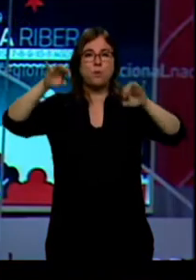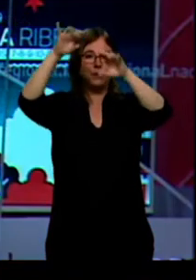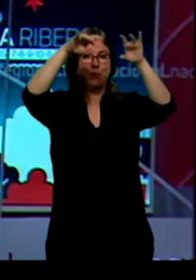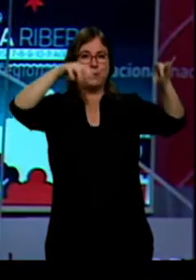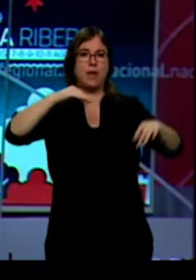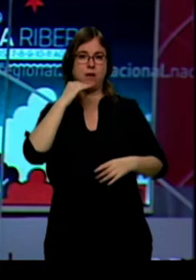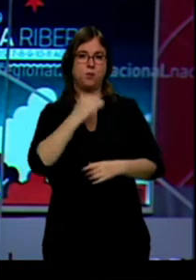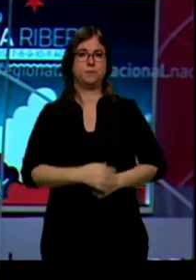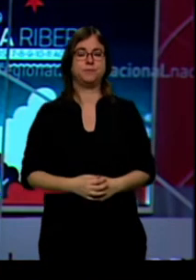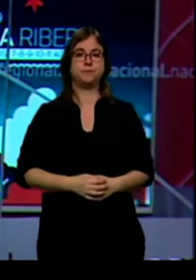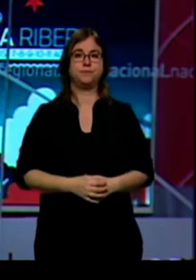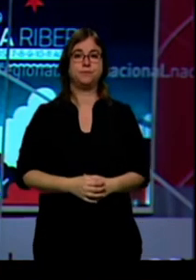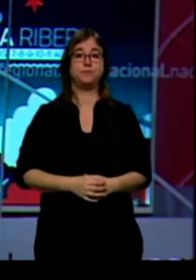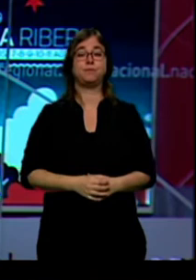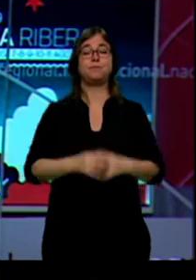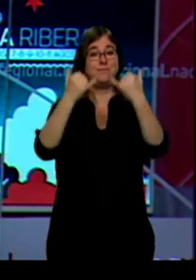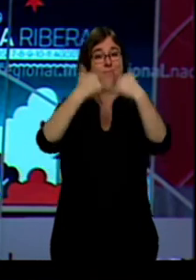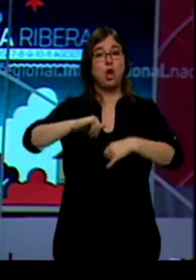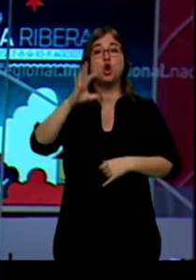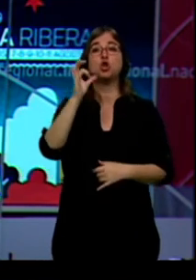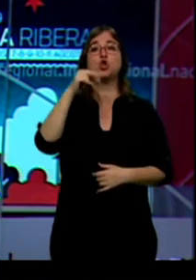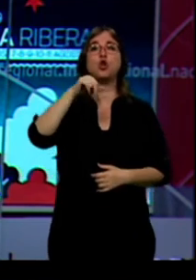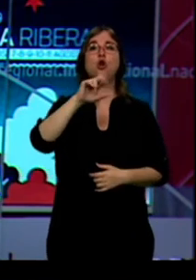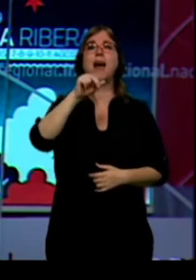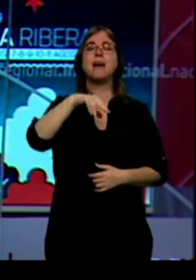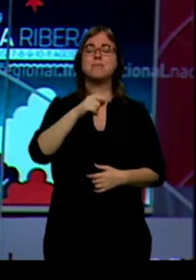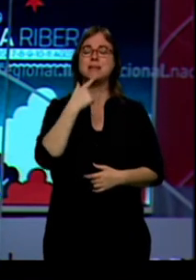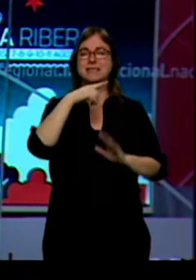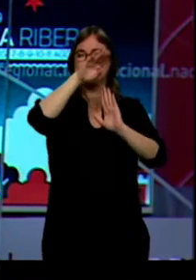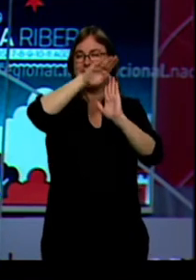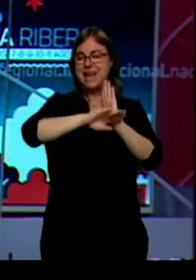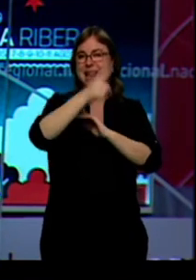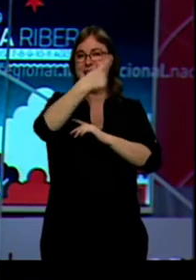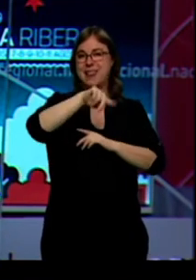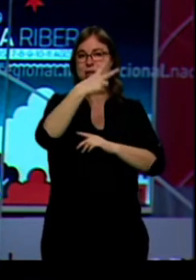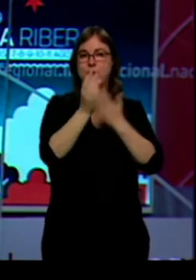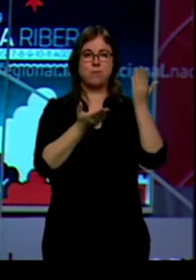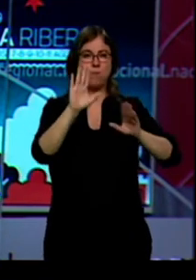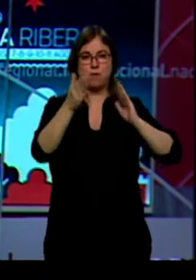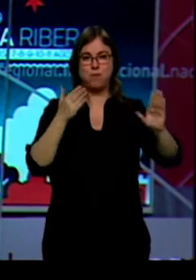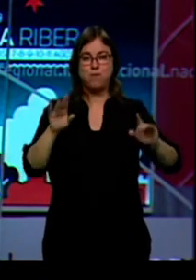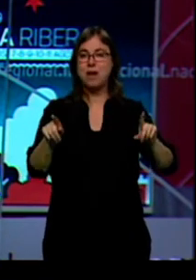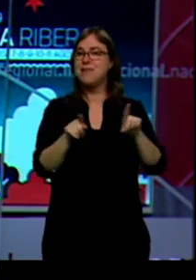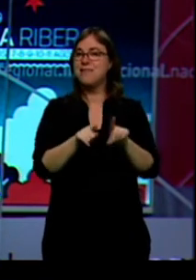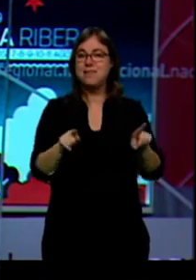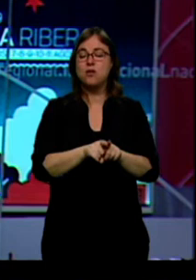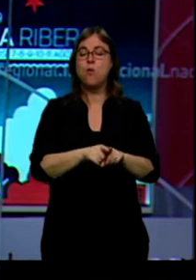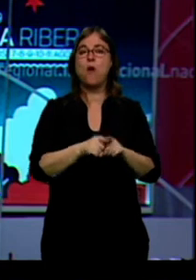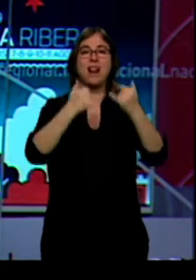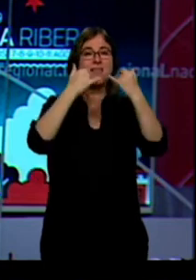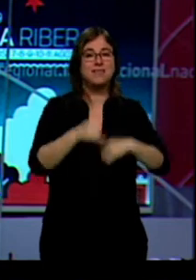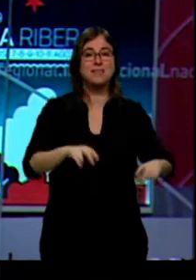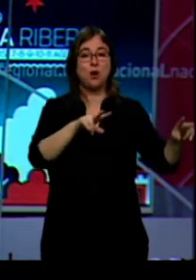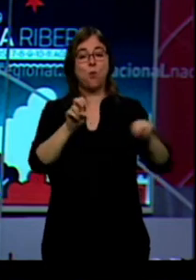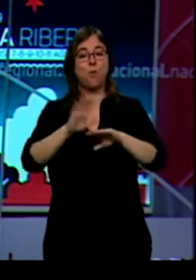El Sonorama Rivera se ha presentado con un cartel de más de 120 propuestas, un festival paralelo de nuevas tendencias para los más jóvenes